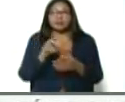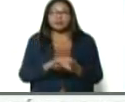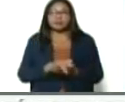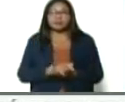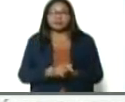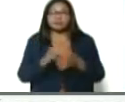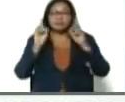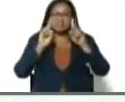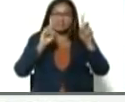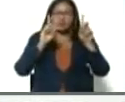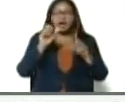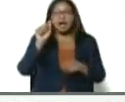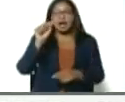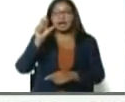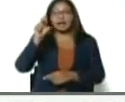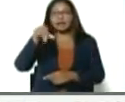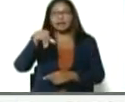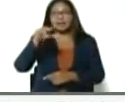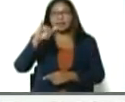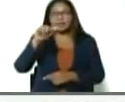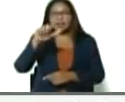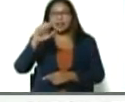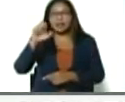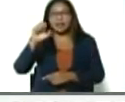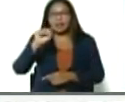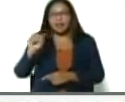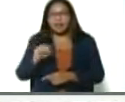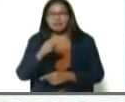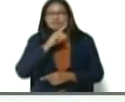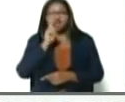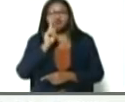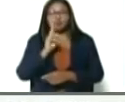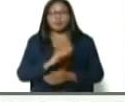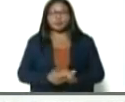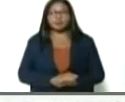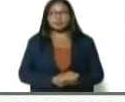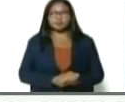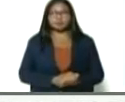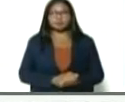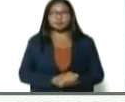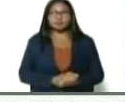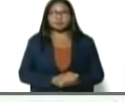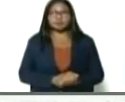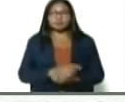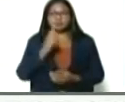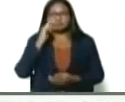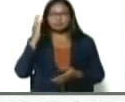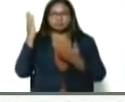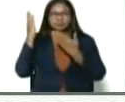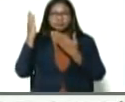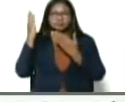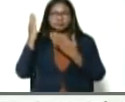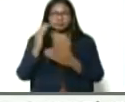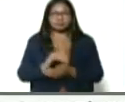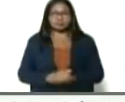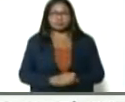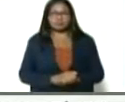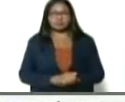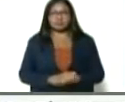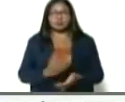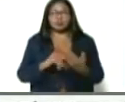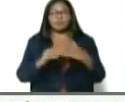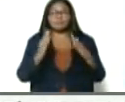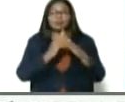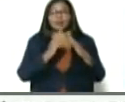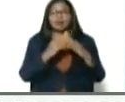ahí está Aquiles, mire, me trajeron Aquiles, a Aquiles, miren, nos lo llevamos Silvio y yo para la